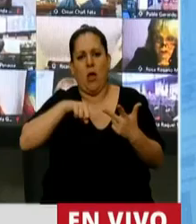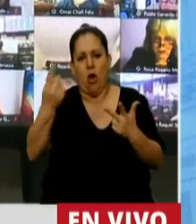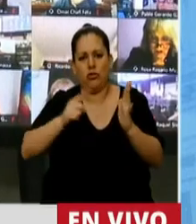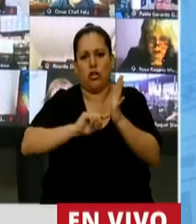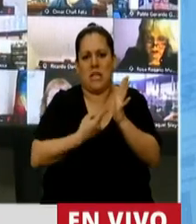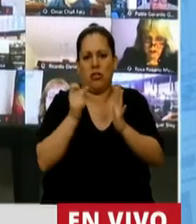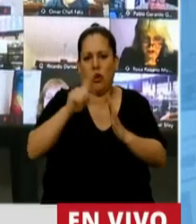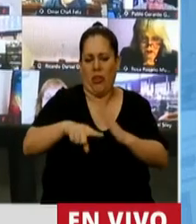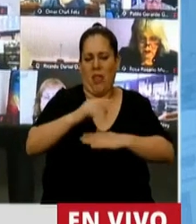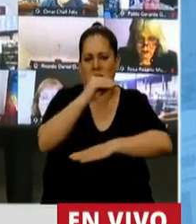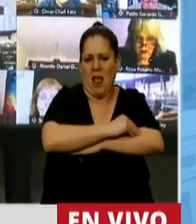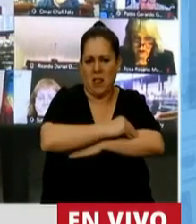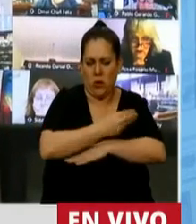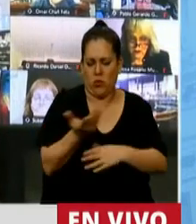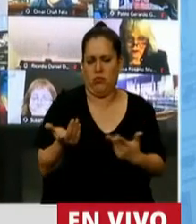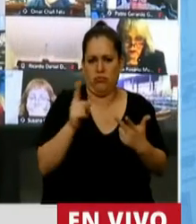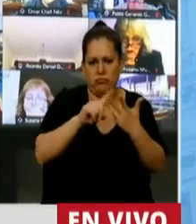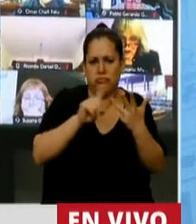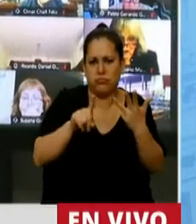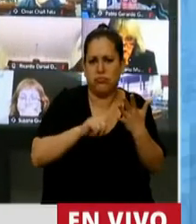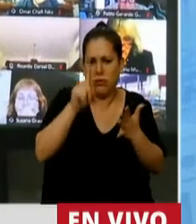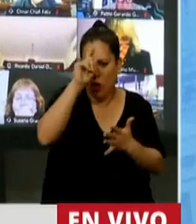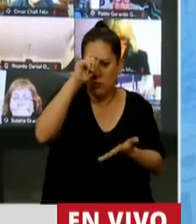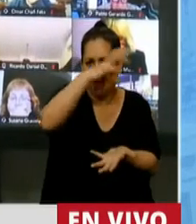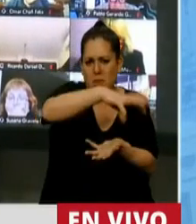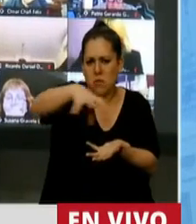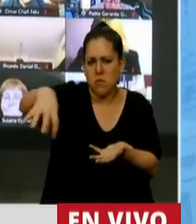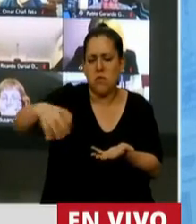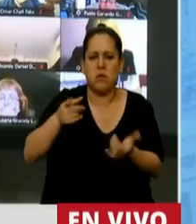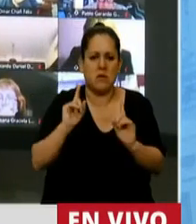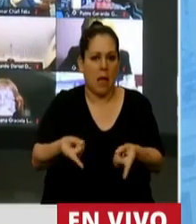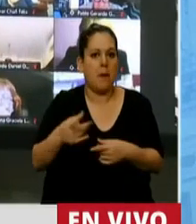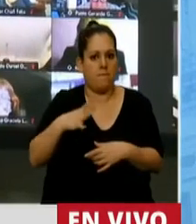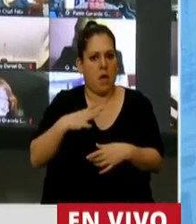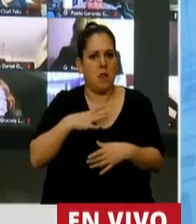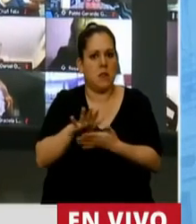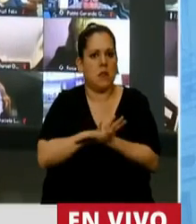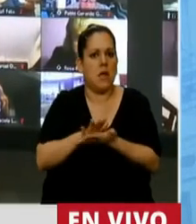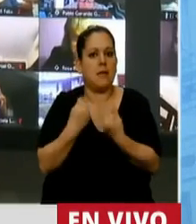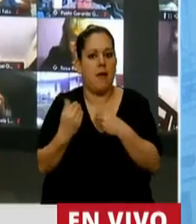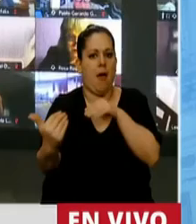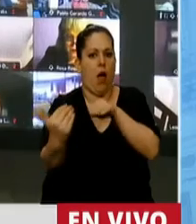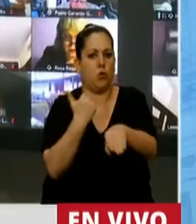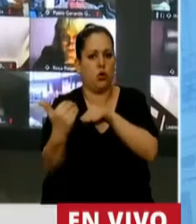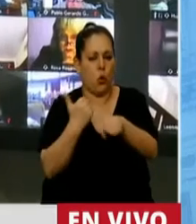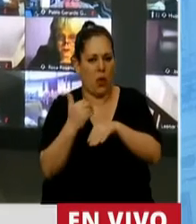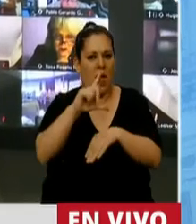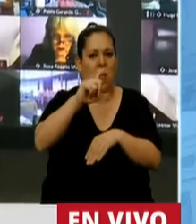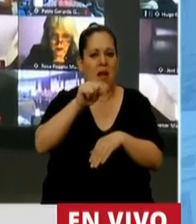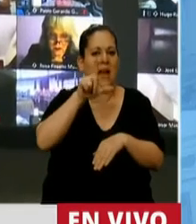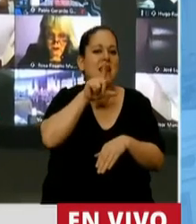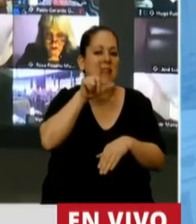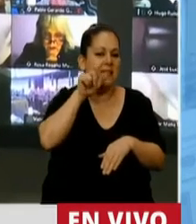de Santa Cruz. También quiero decirles, Presidente, que tenemos una asignatura pendiente como es la autovía Caleta Olivia Comodoro,